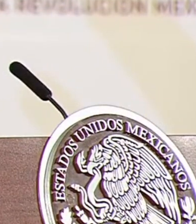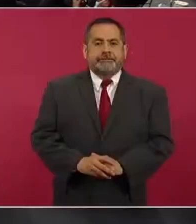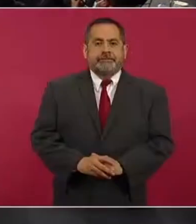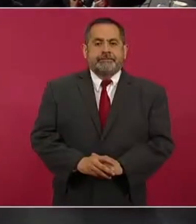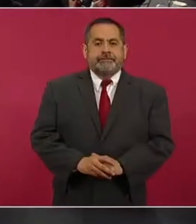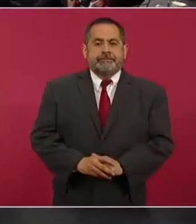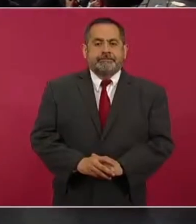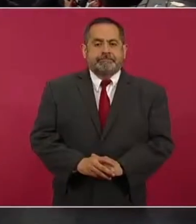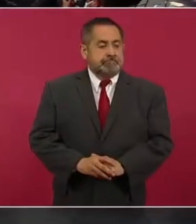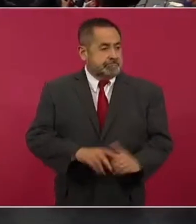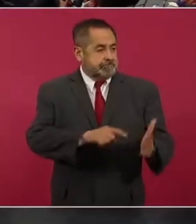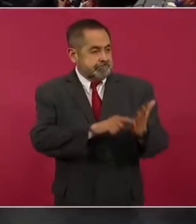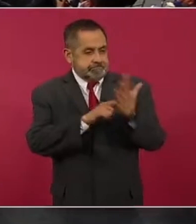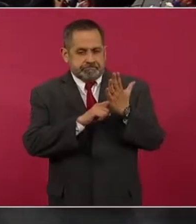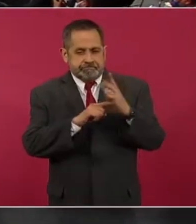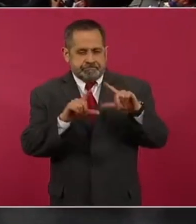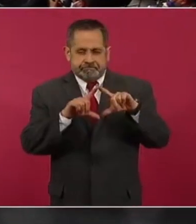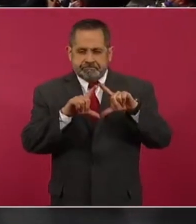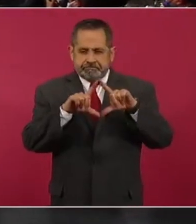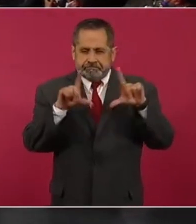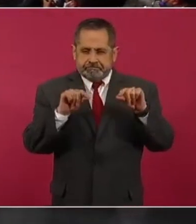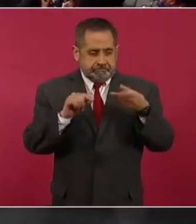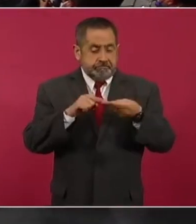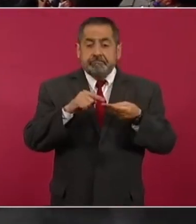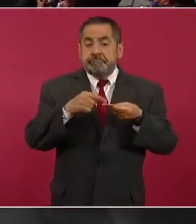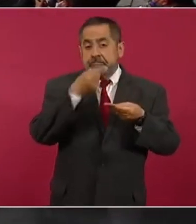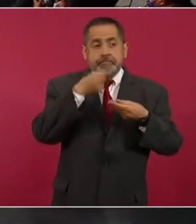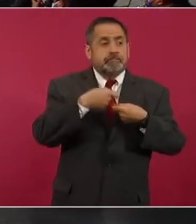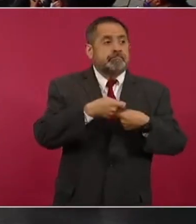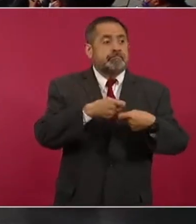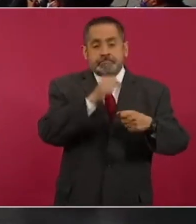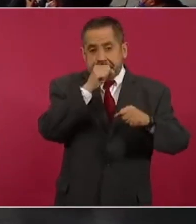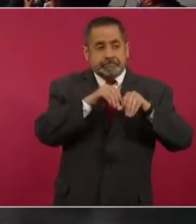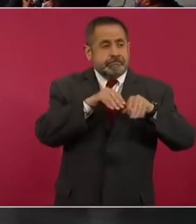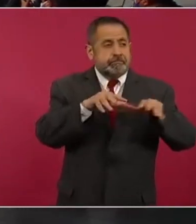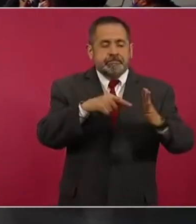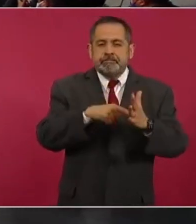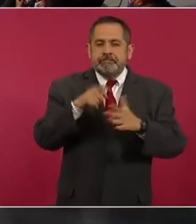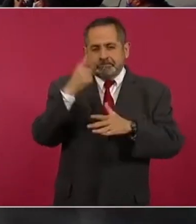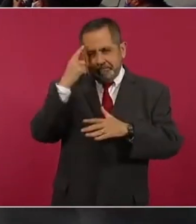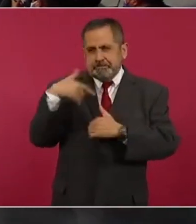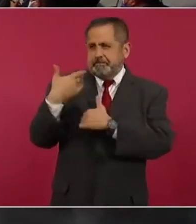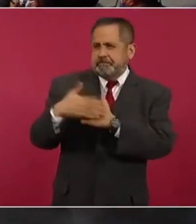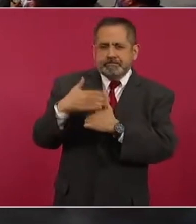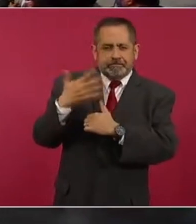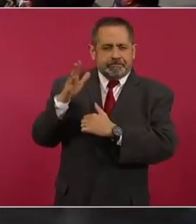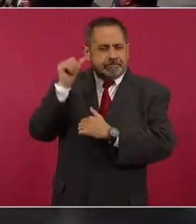difundiendo la consulta de revocación del mandato. A ver si